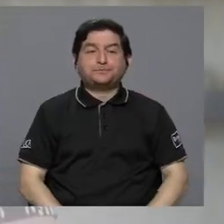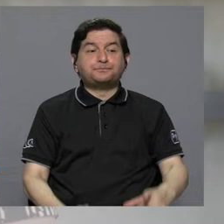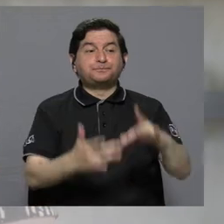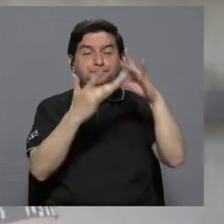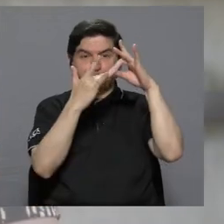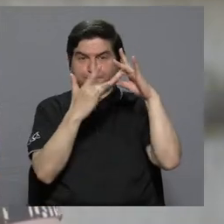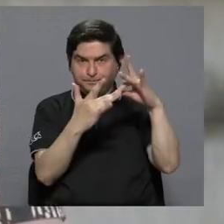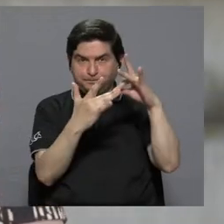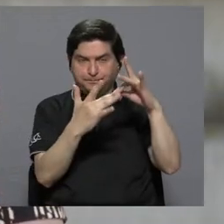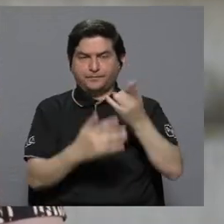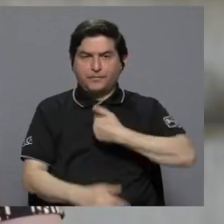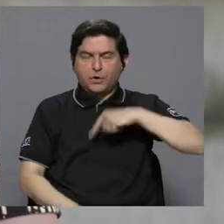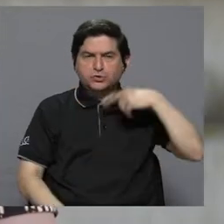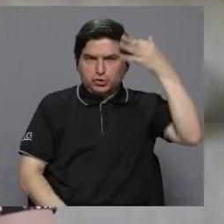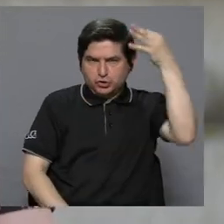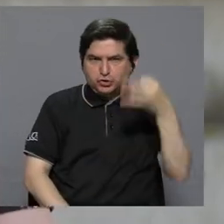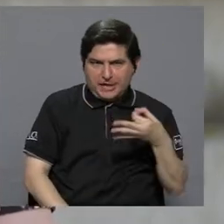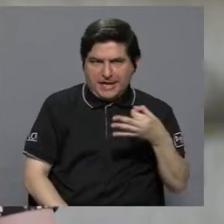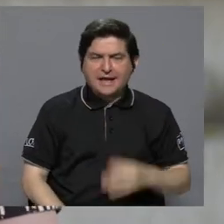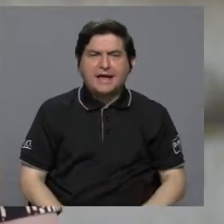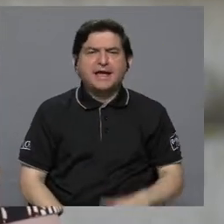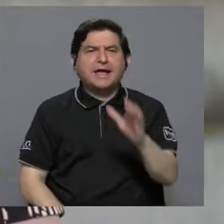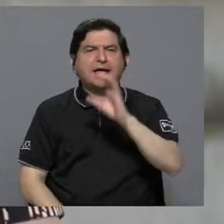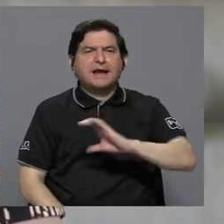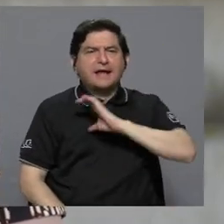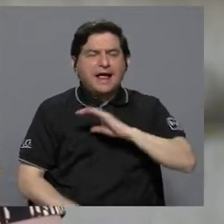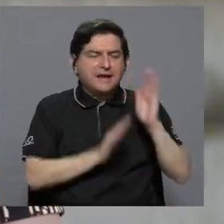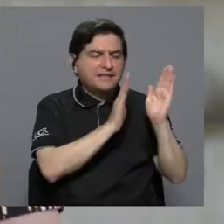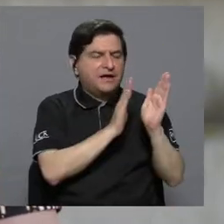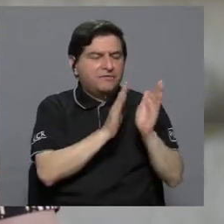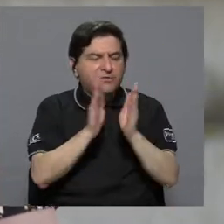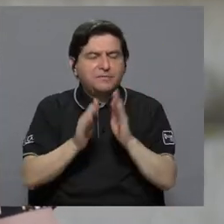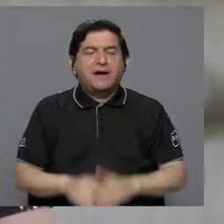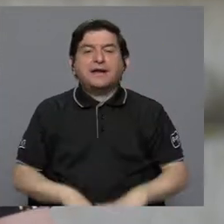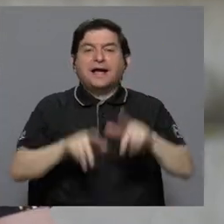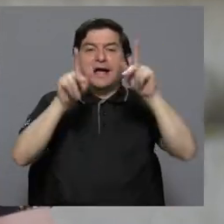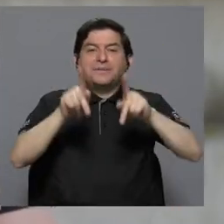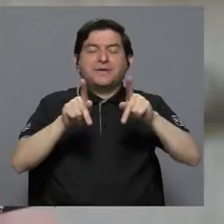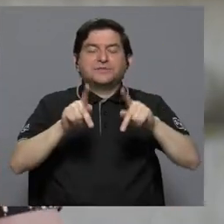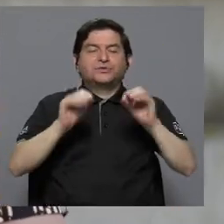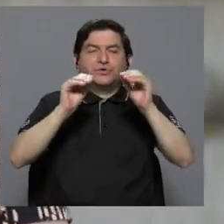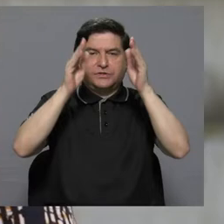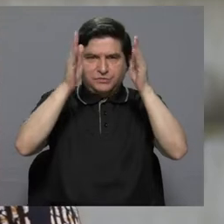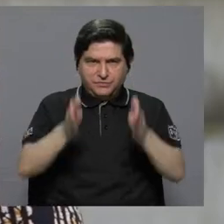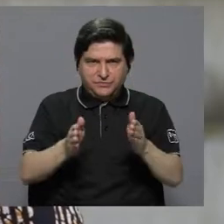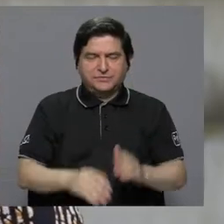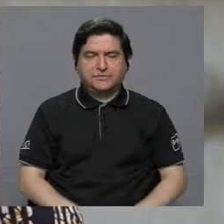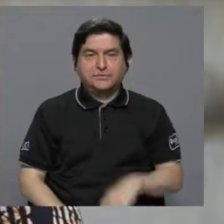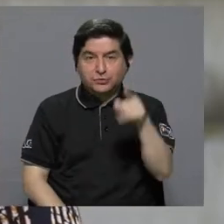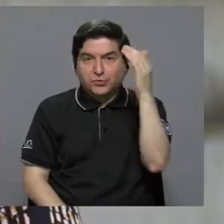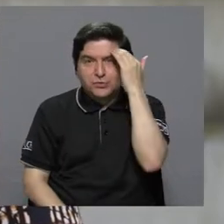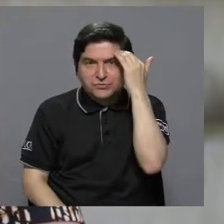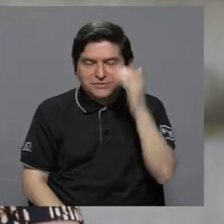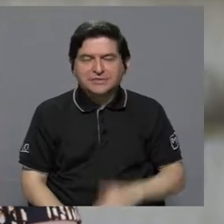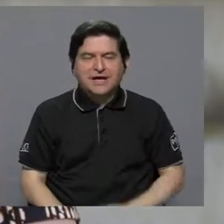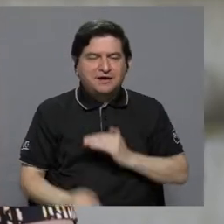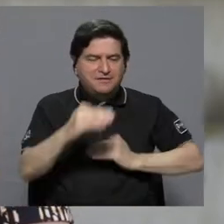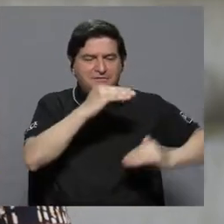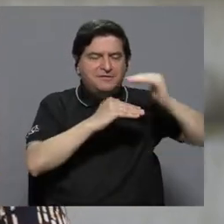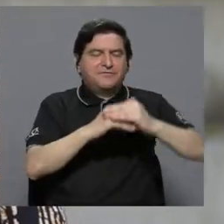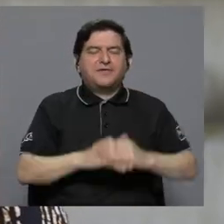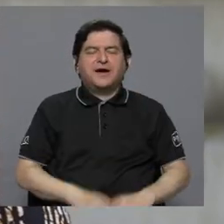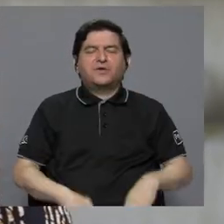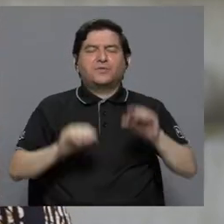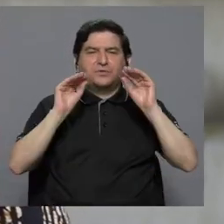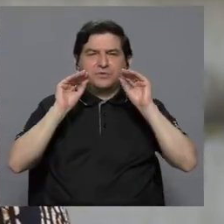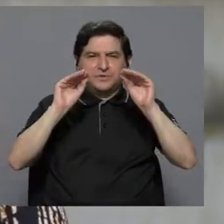Particularmente le estamos apostando a la calidad de formación de los formadores. Como ustedes sabrán, la Facultad de Educación de